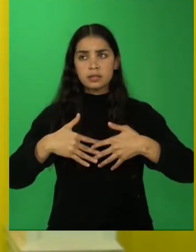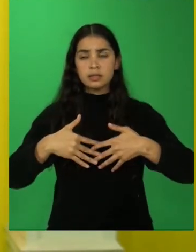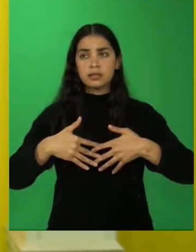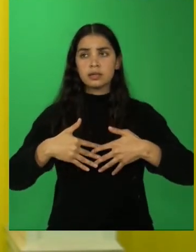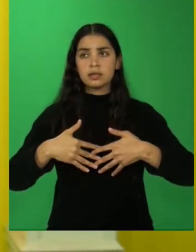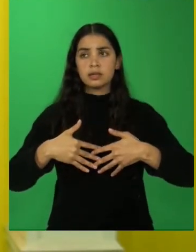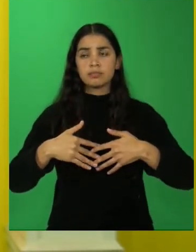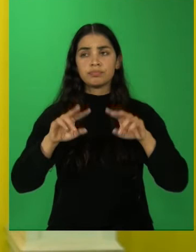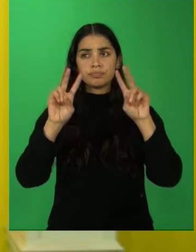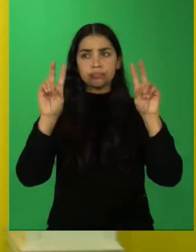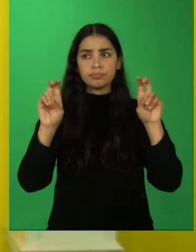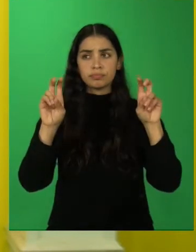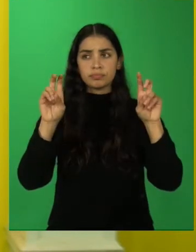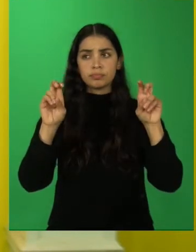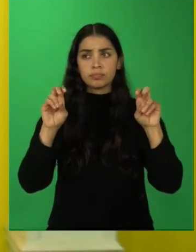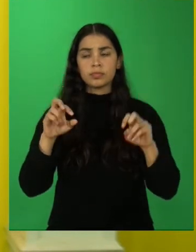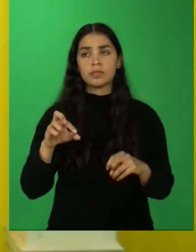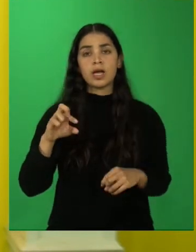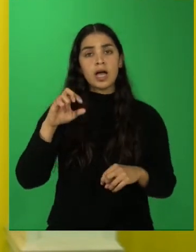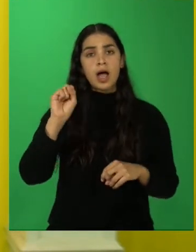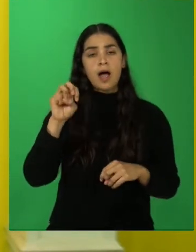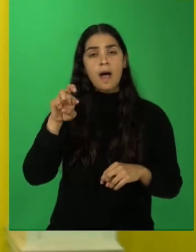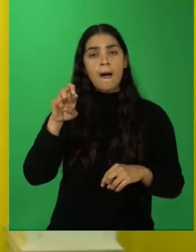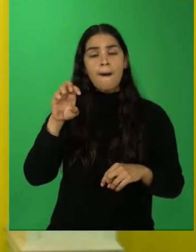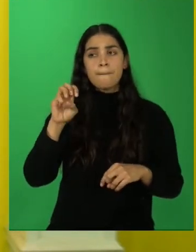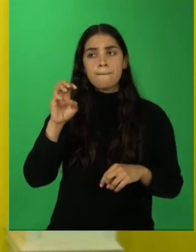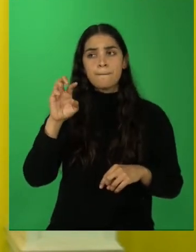denominada la Pampa chilena.